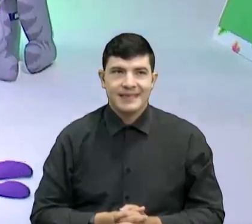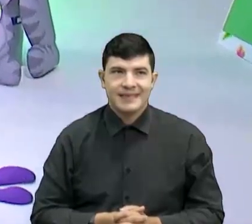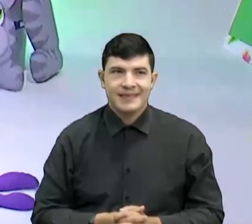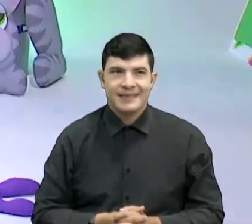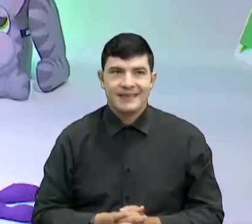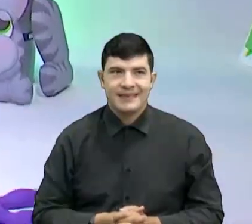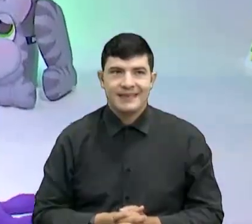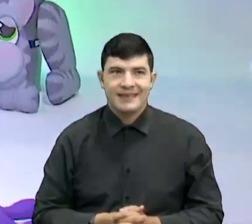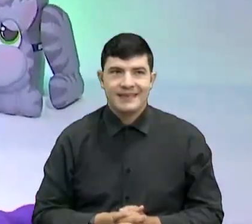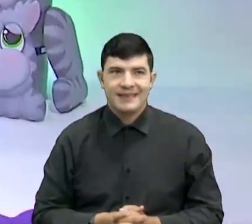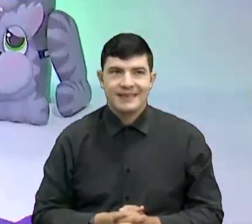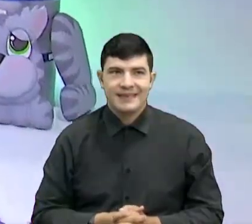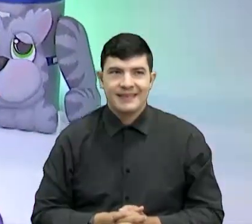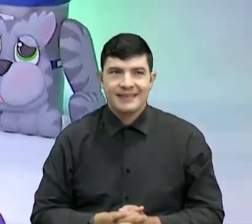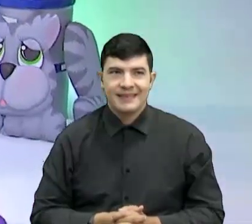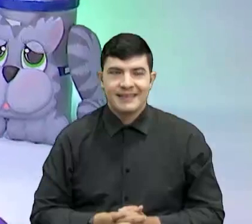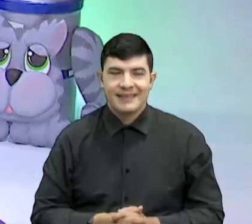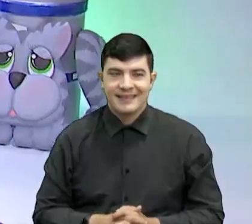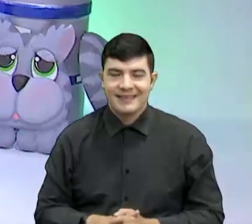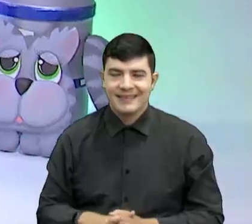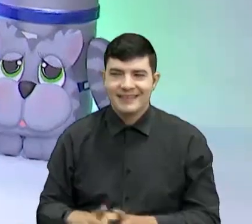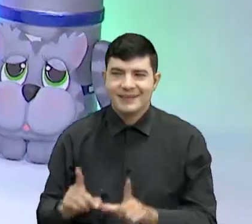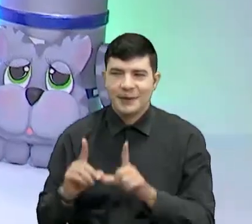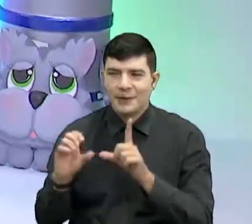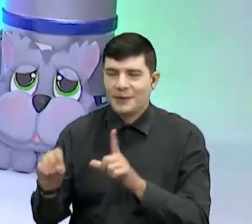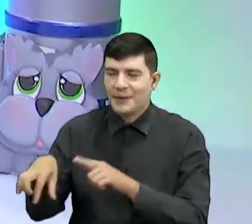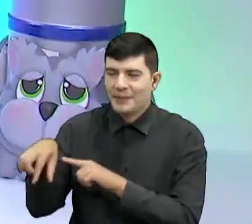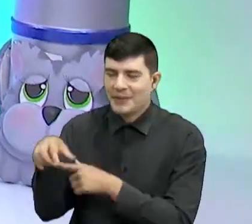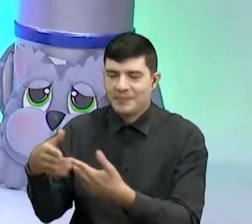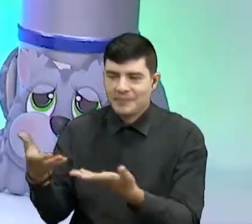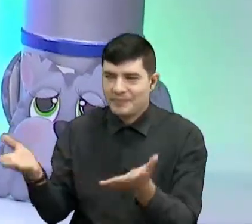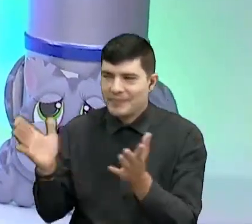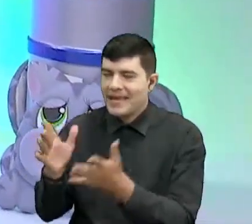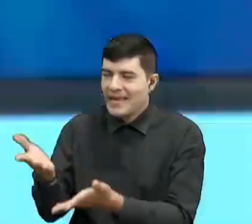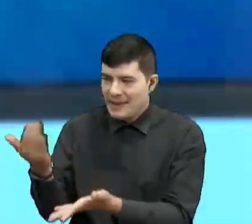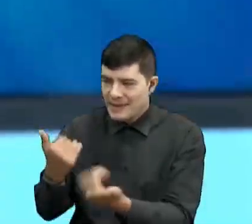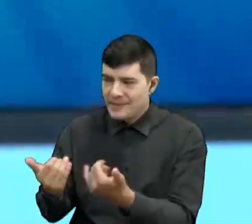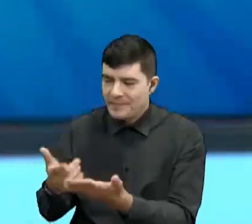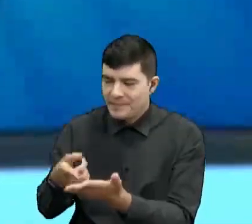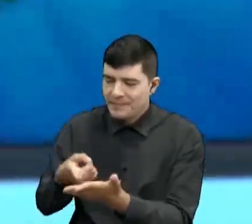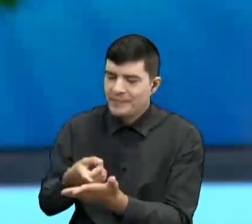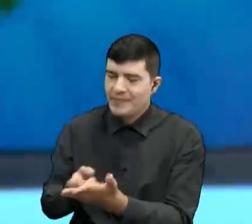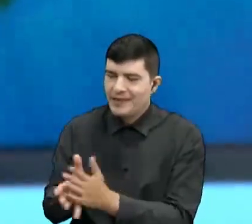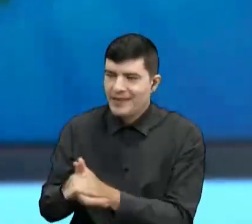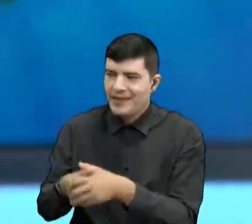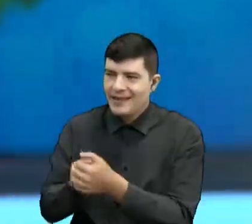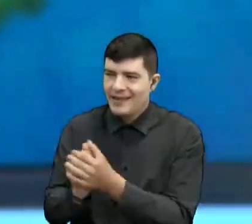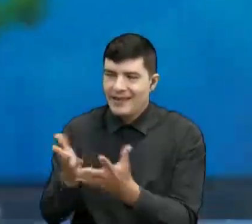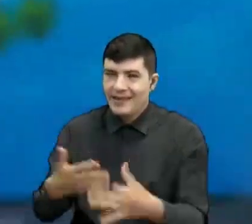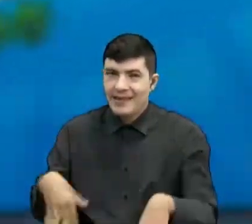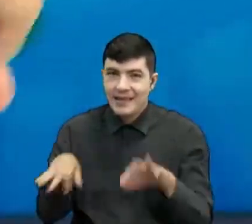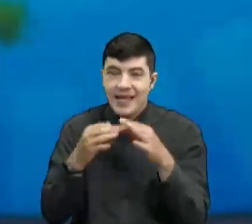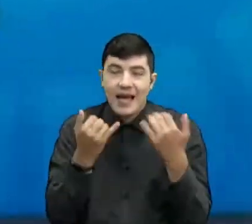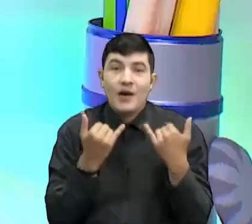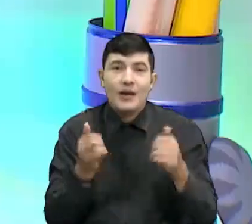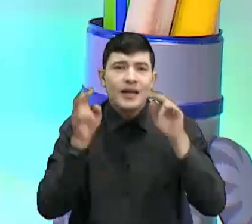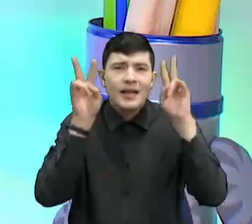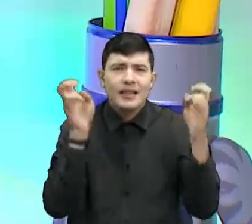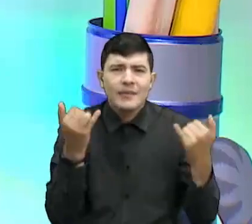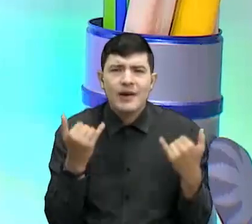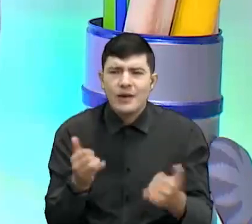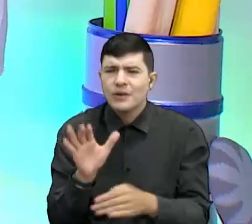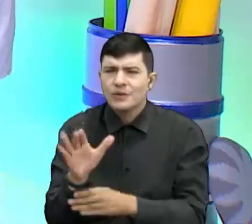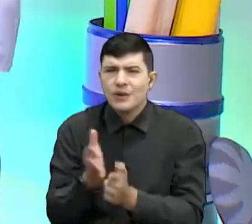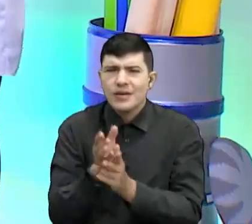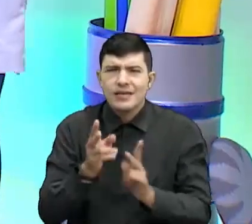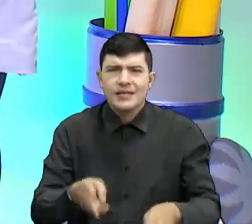ponga las manitos por favor. ver. A ver. Alcohol, muy bien. Yo también me aplico protocolos de bioseguridad. Importante. Ahora, ¿cuál es el tema para los chicos de